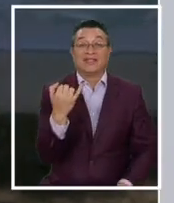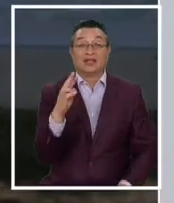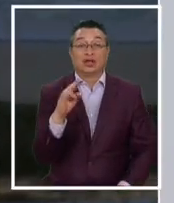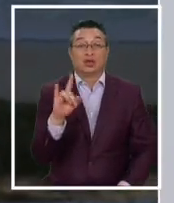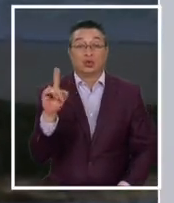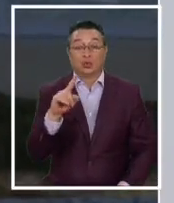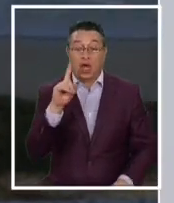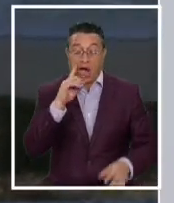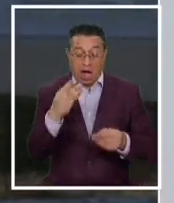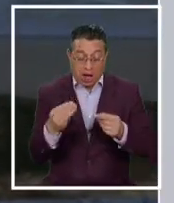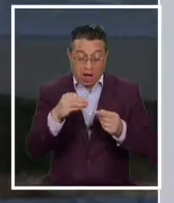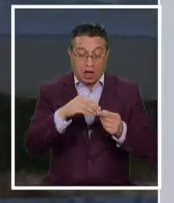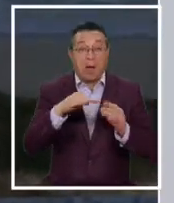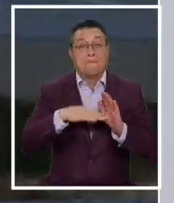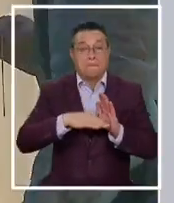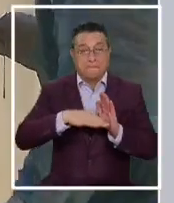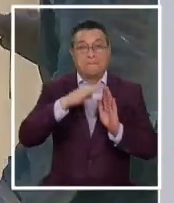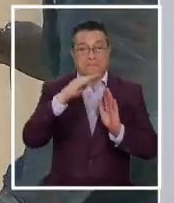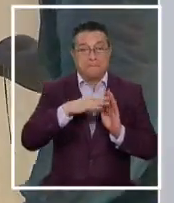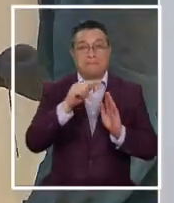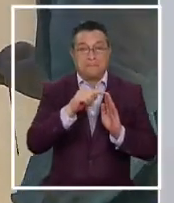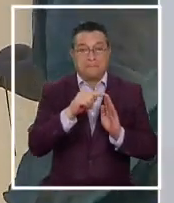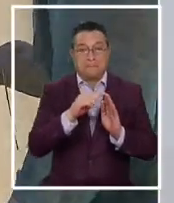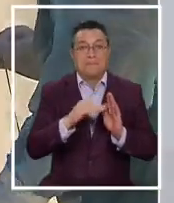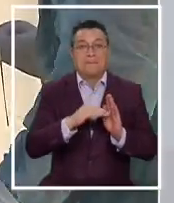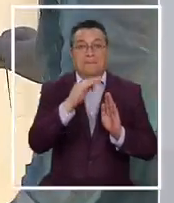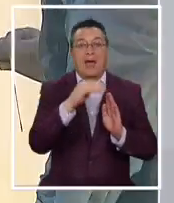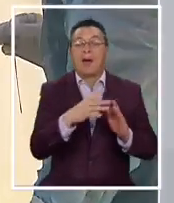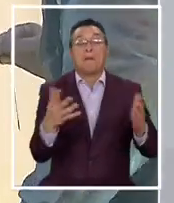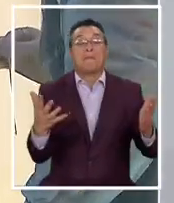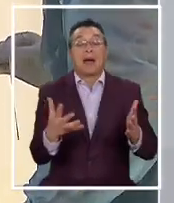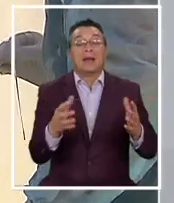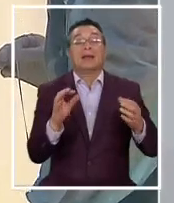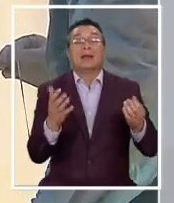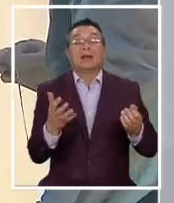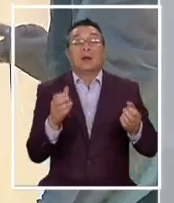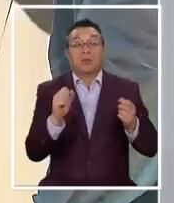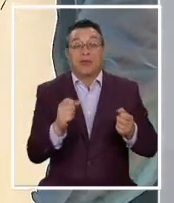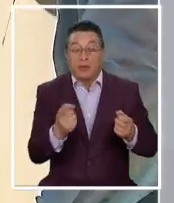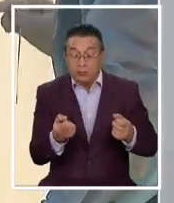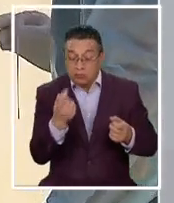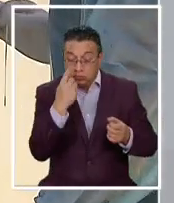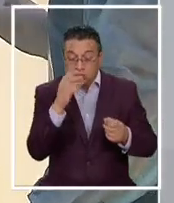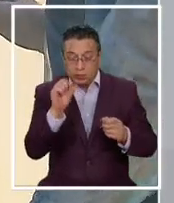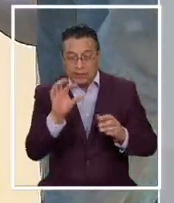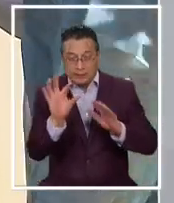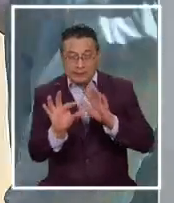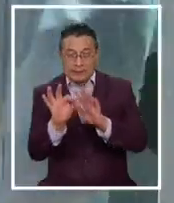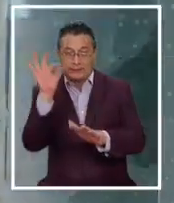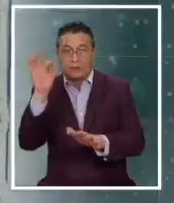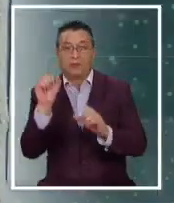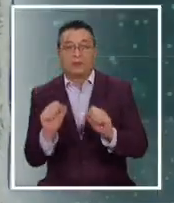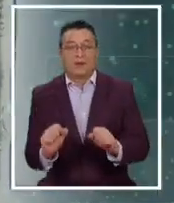presente tiene que ser mayor para que el test pueda detectar.